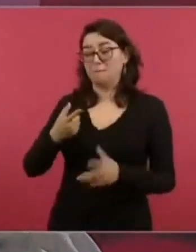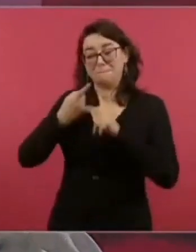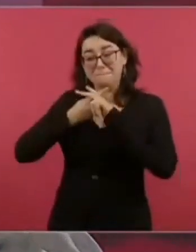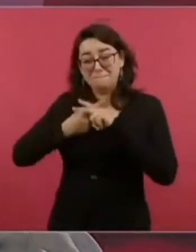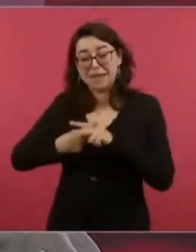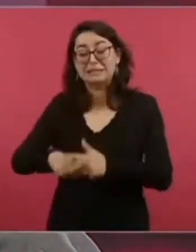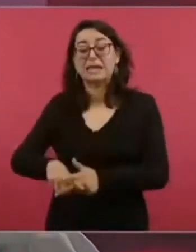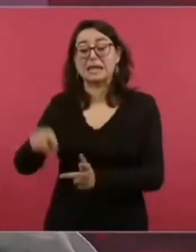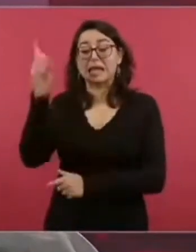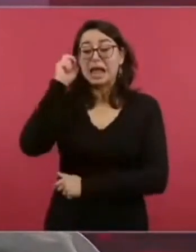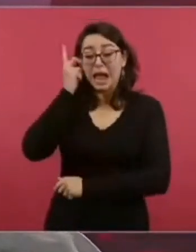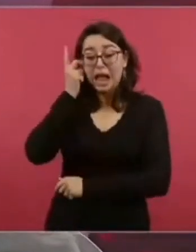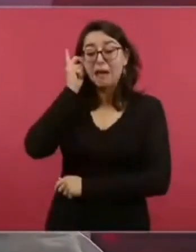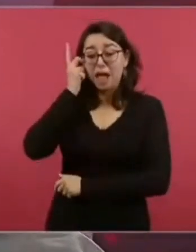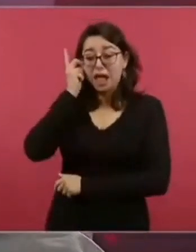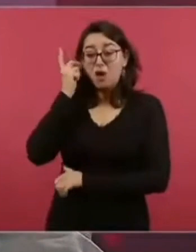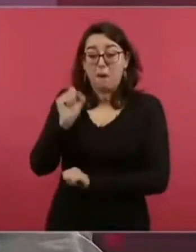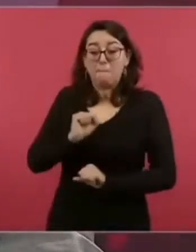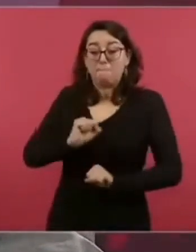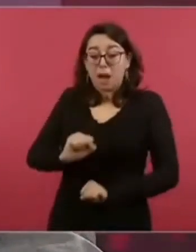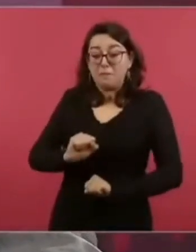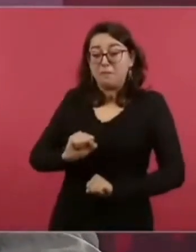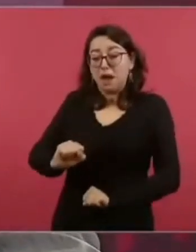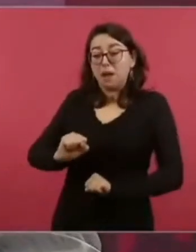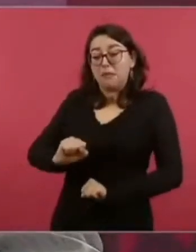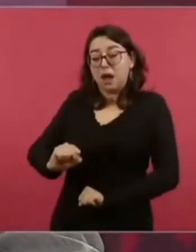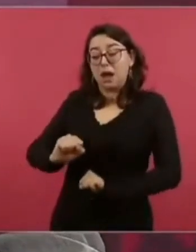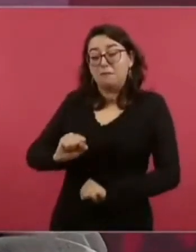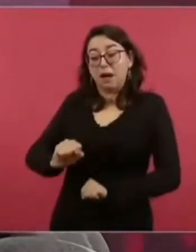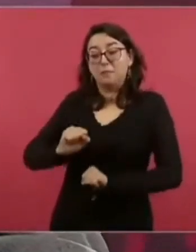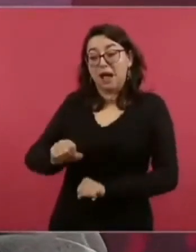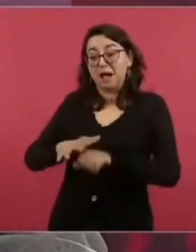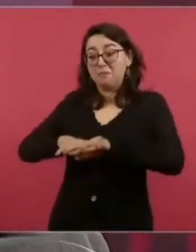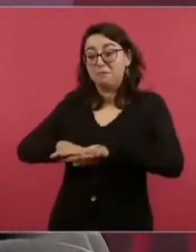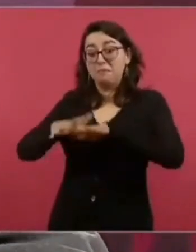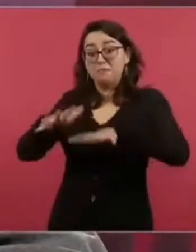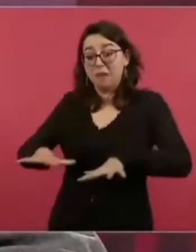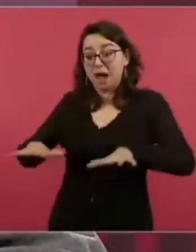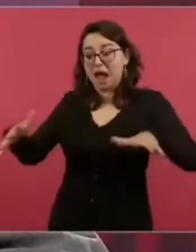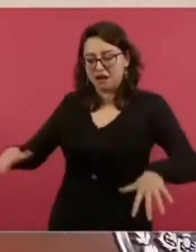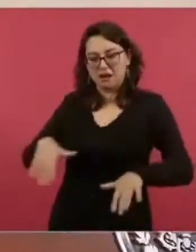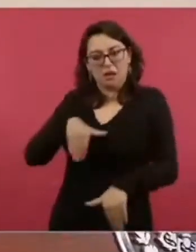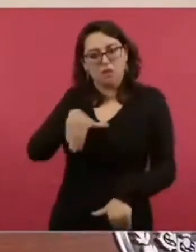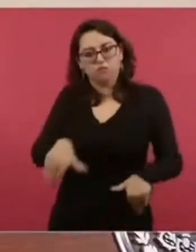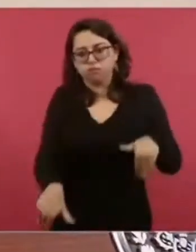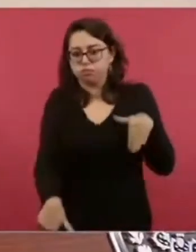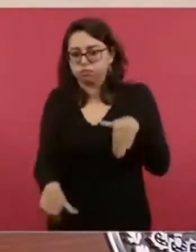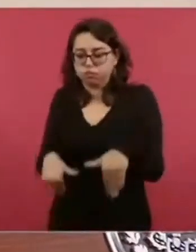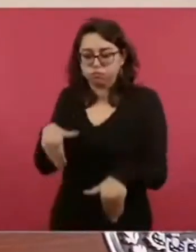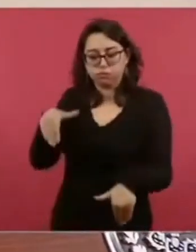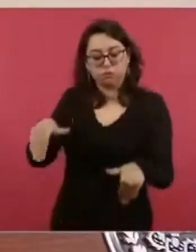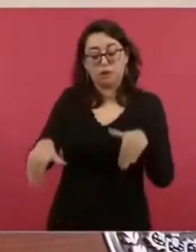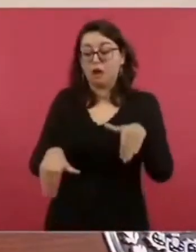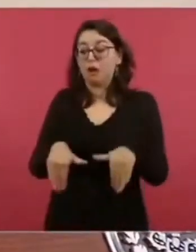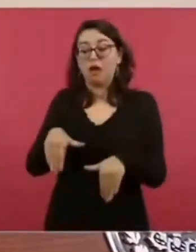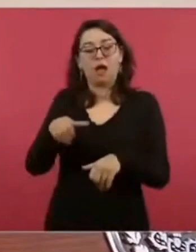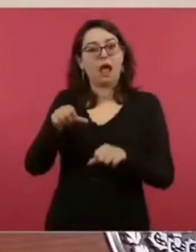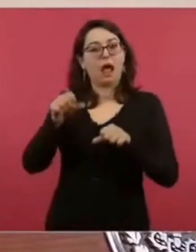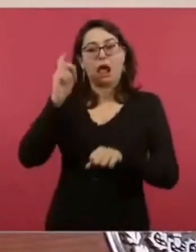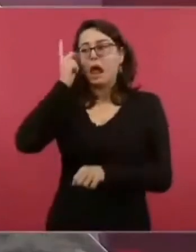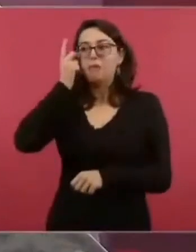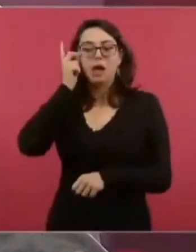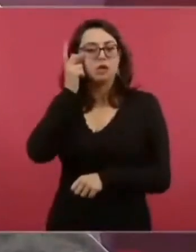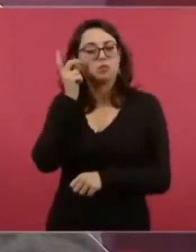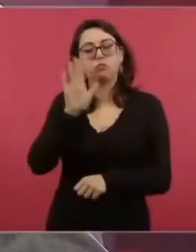pero se me ahogó ahí en el Atlántico y entonces ni modo, tuve que tomar el avión.